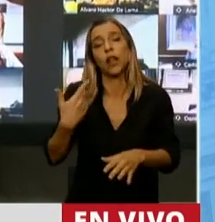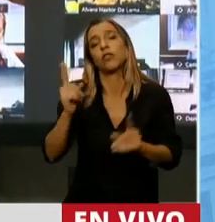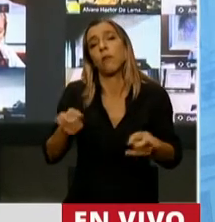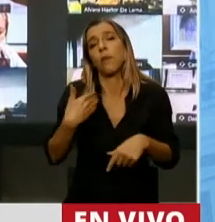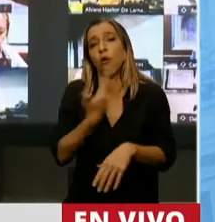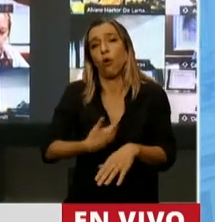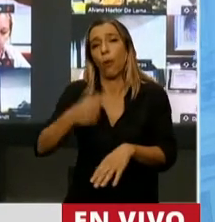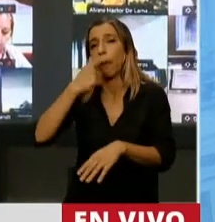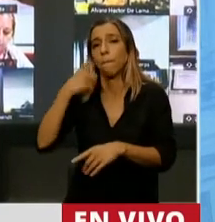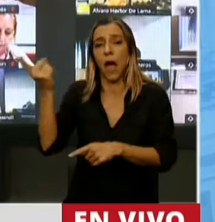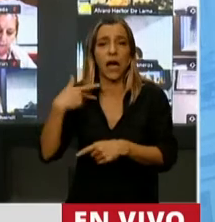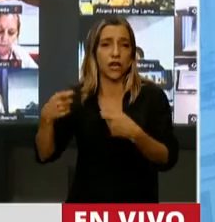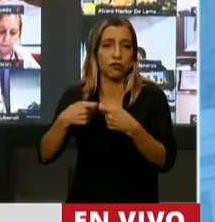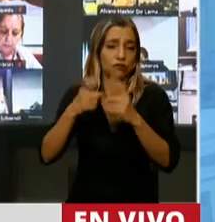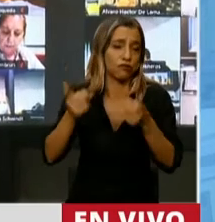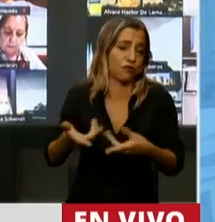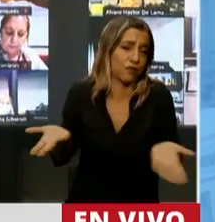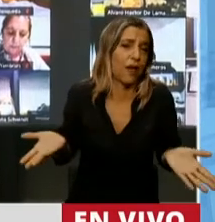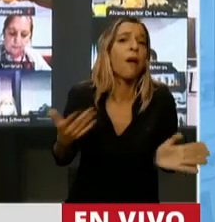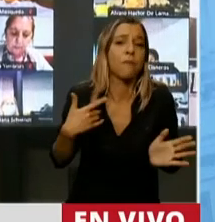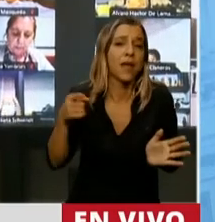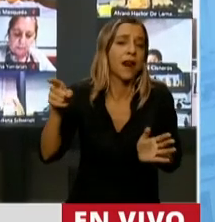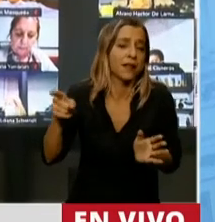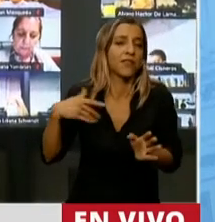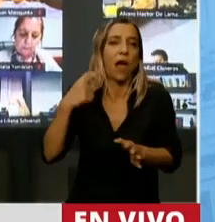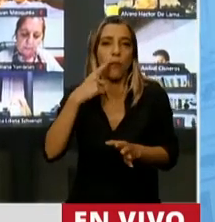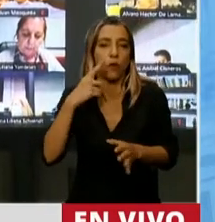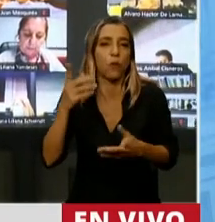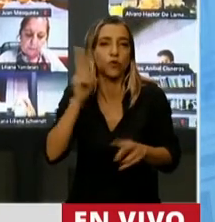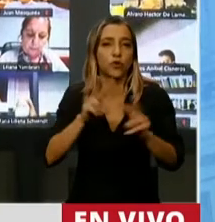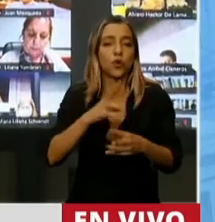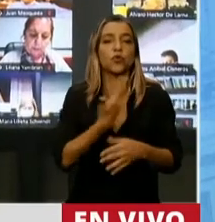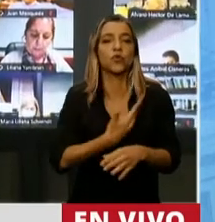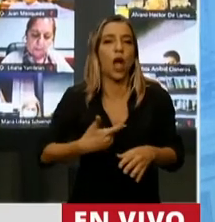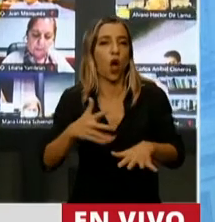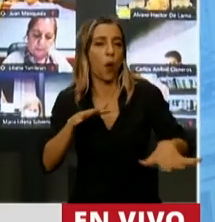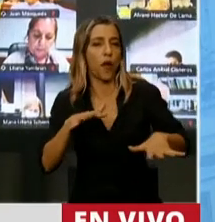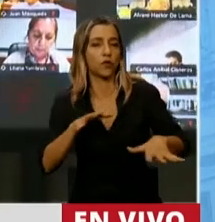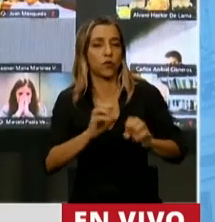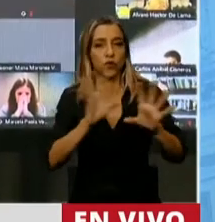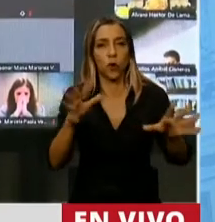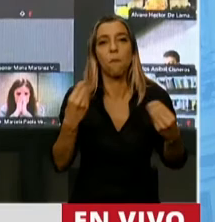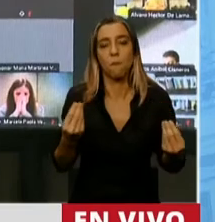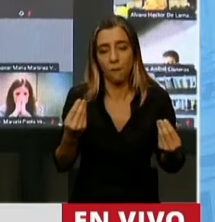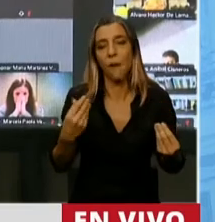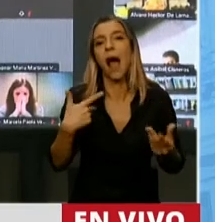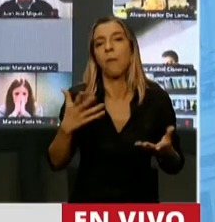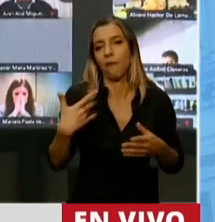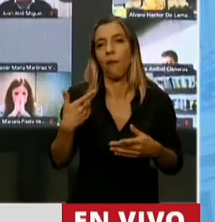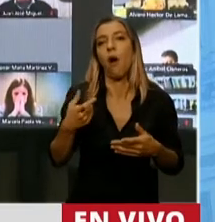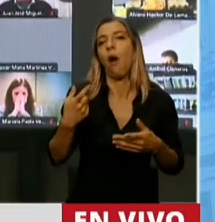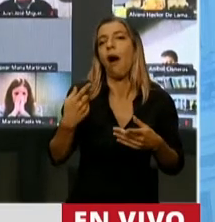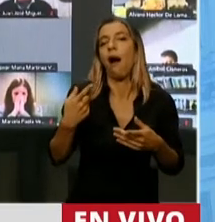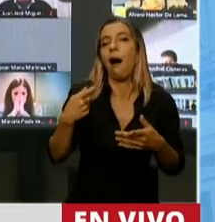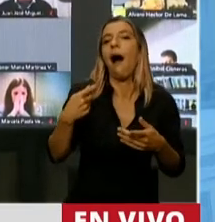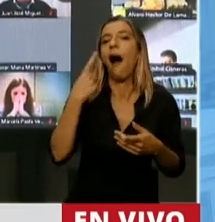y sus socios están jugando para desestabilizar al gobierno con una alevosa presión devaluacionista.